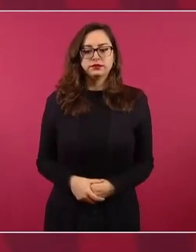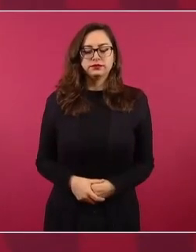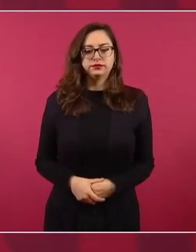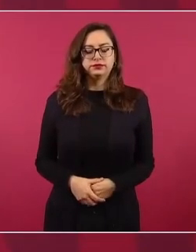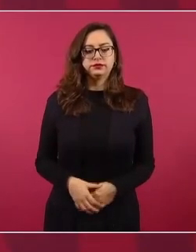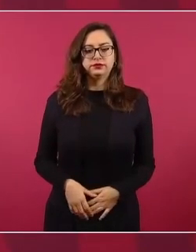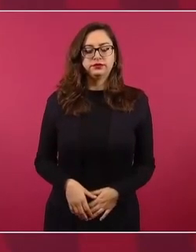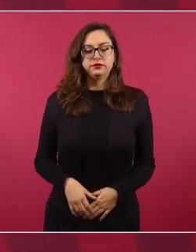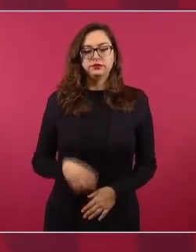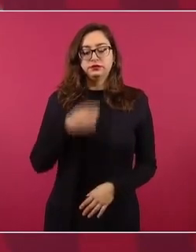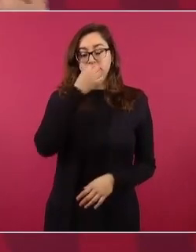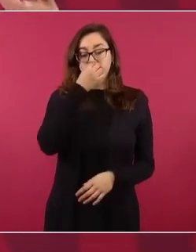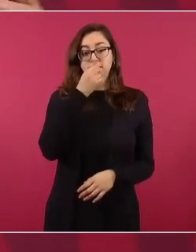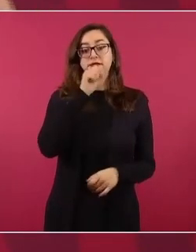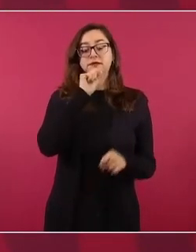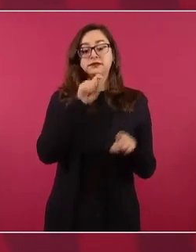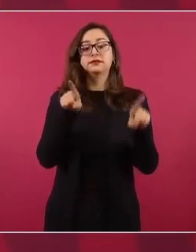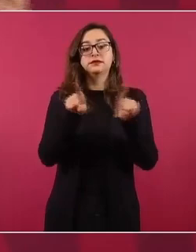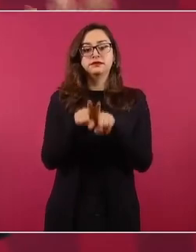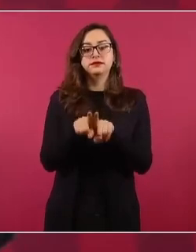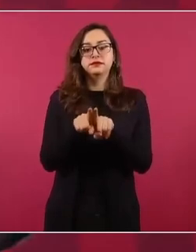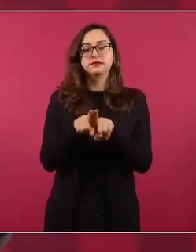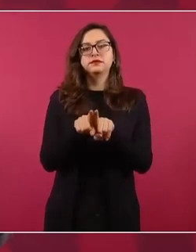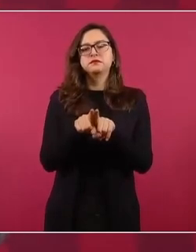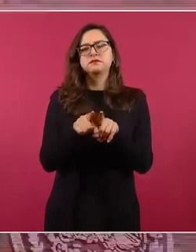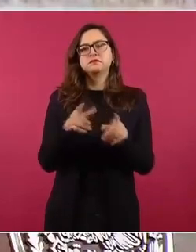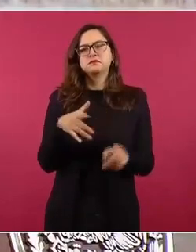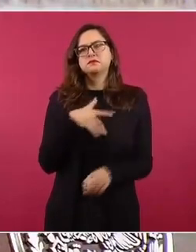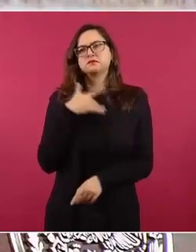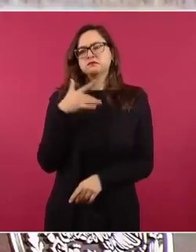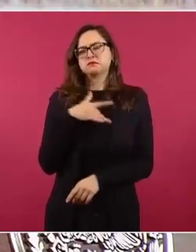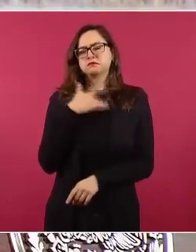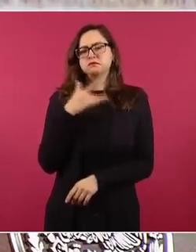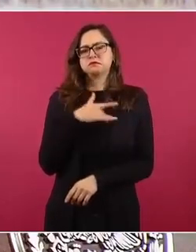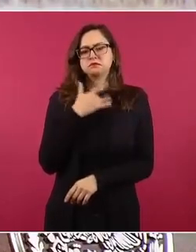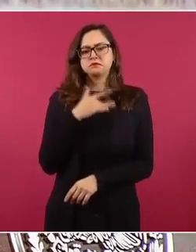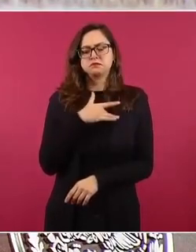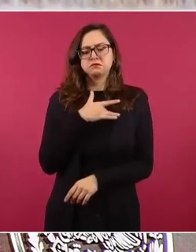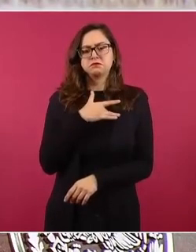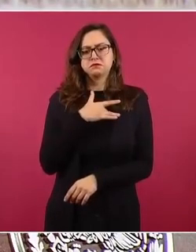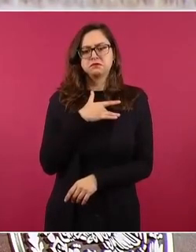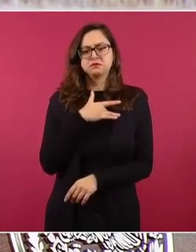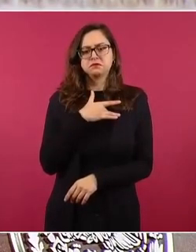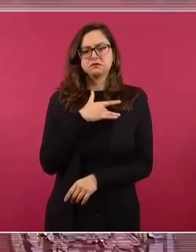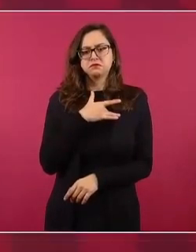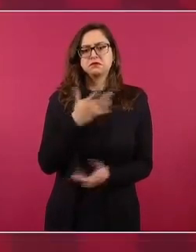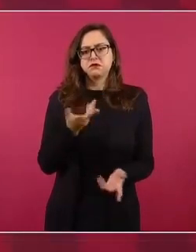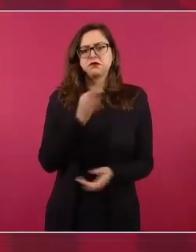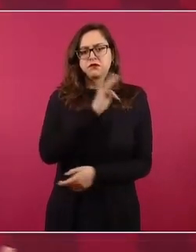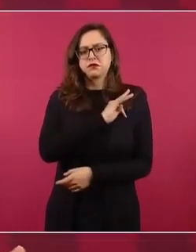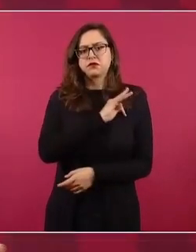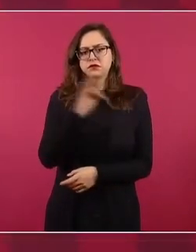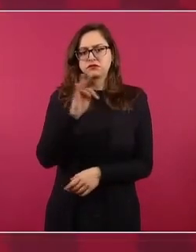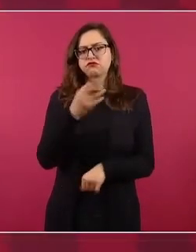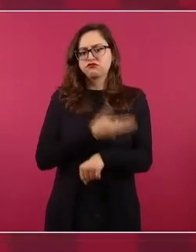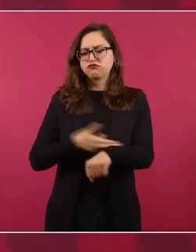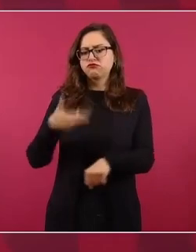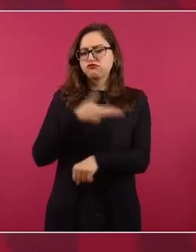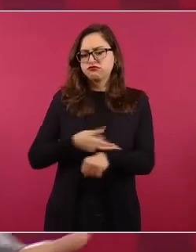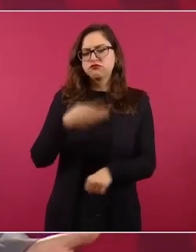también no descartar lo de las visas temporales,